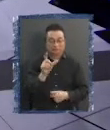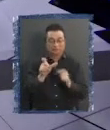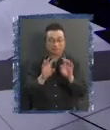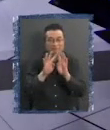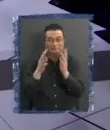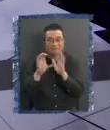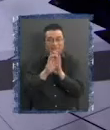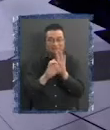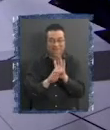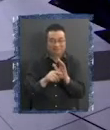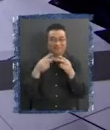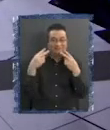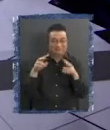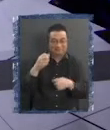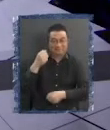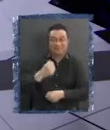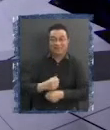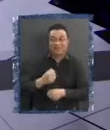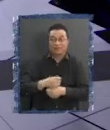convencionales